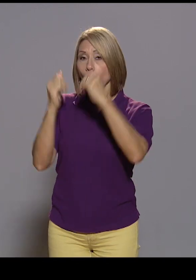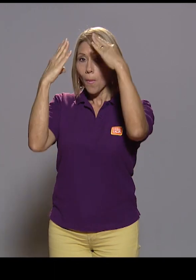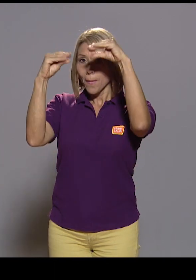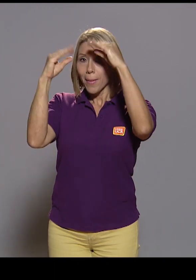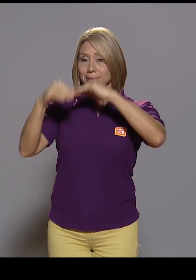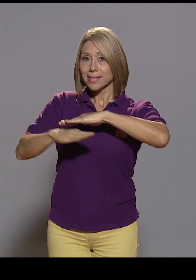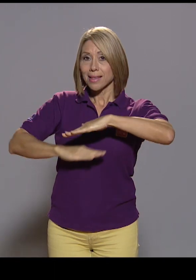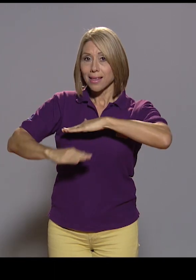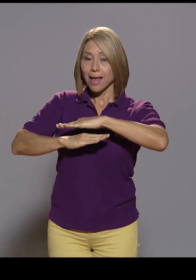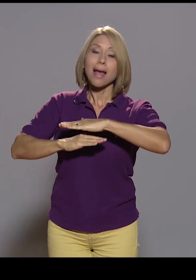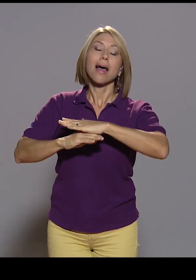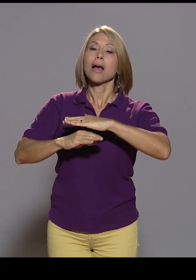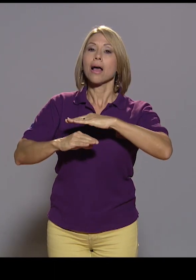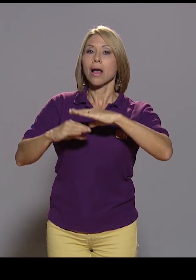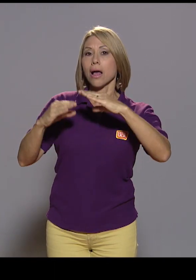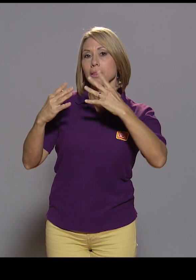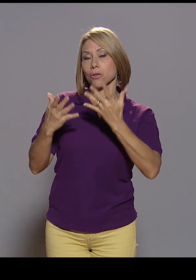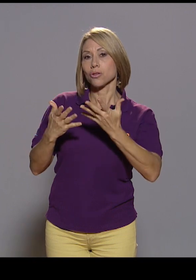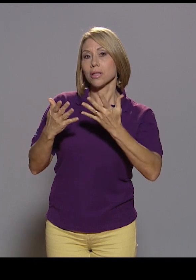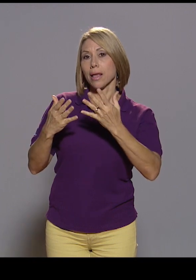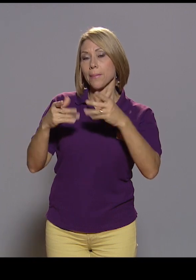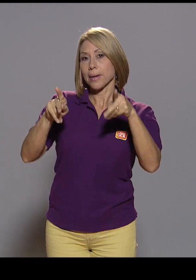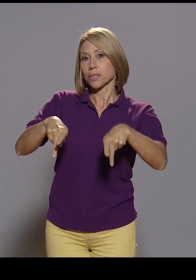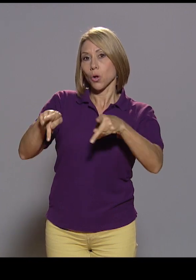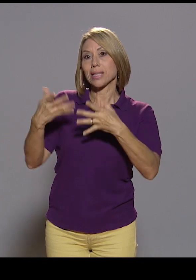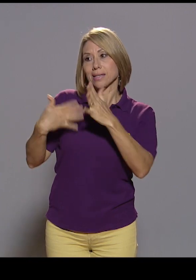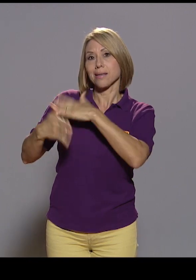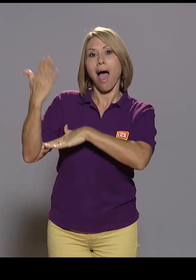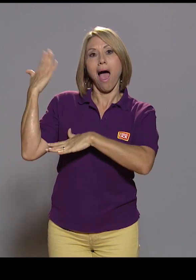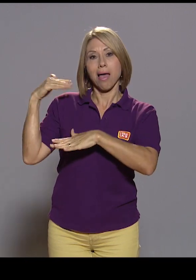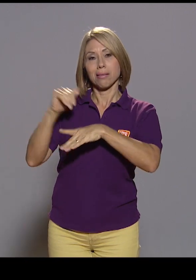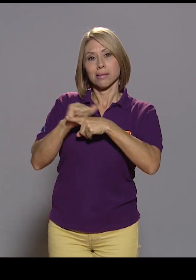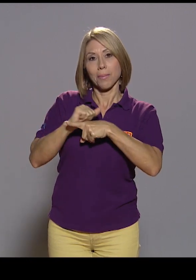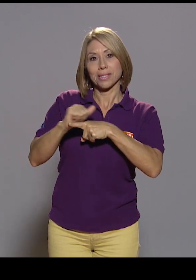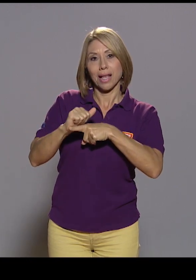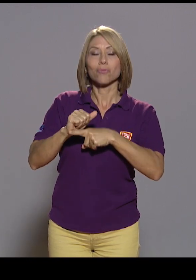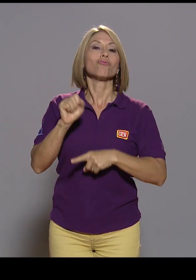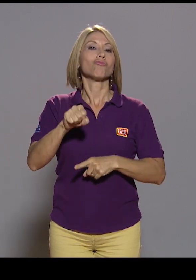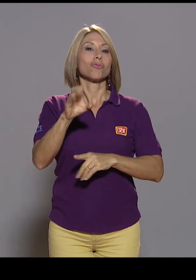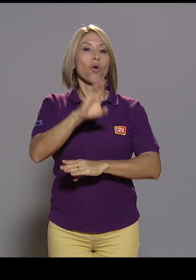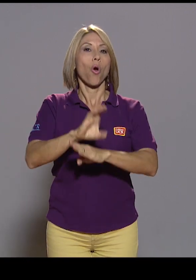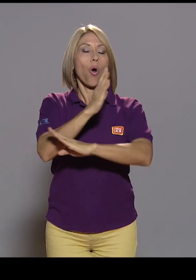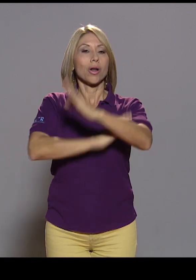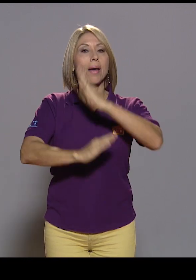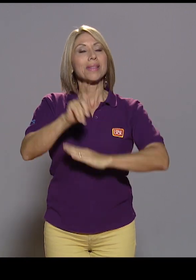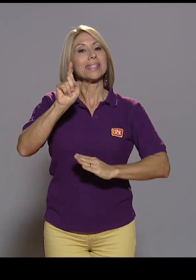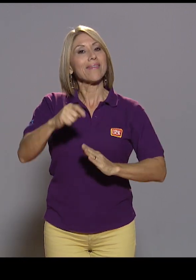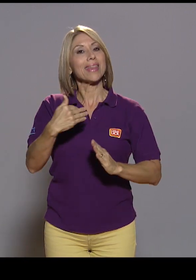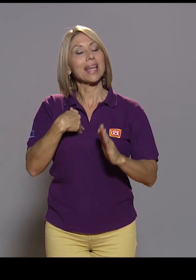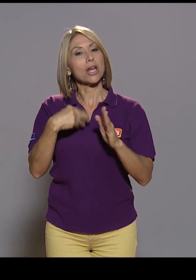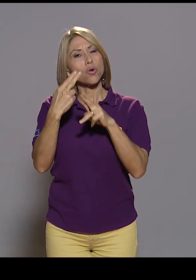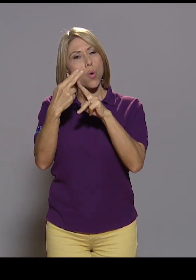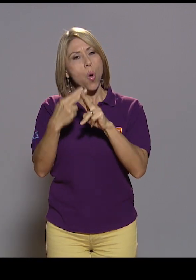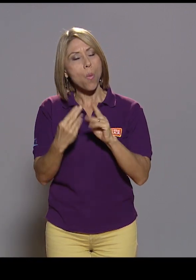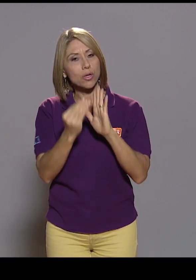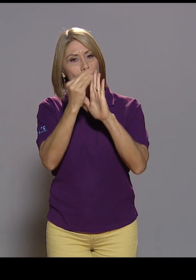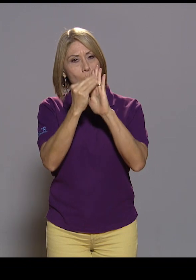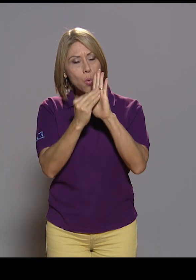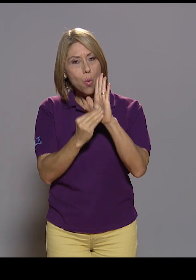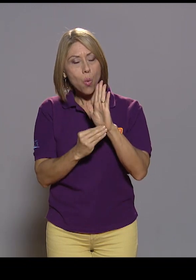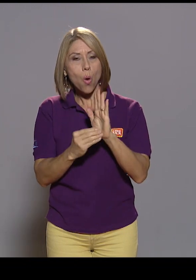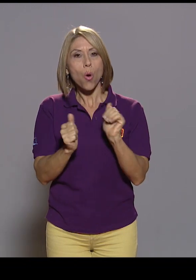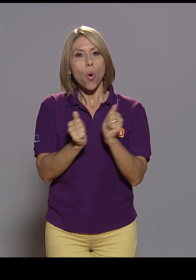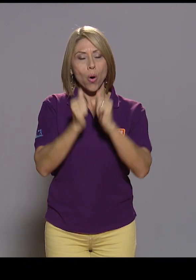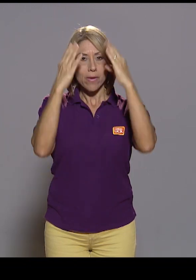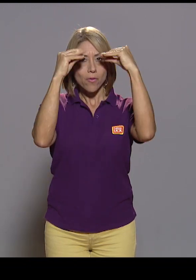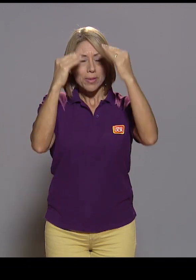datos de las personas capacitadas. Sí, eso es muy importante, ¿verdad? CONABIS tiene el deber de tener un registro actualizado y de brindarle a las personas